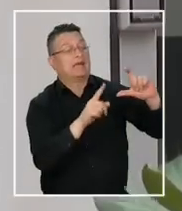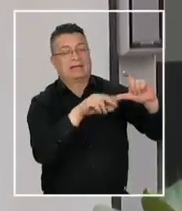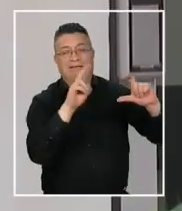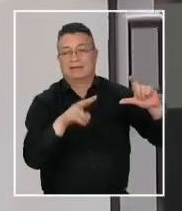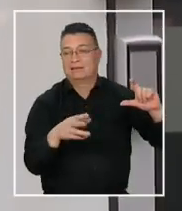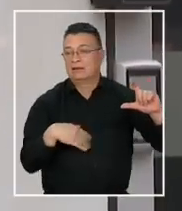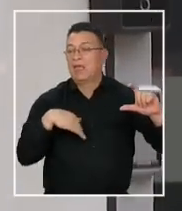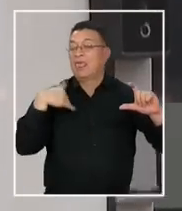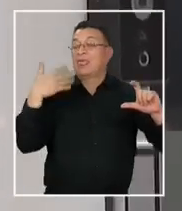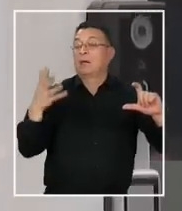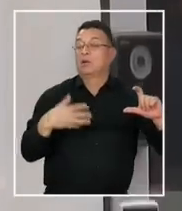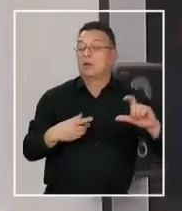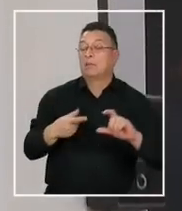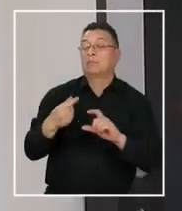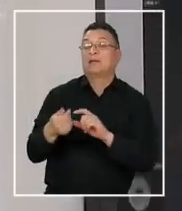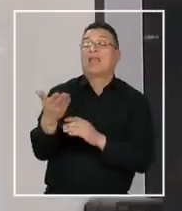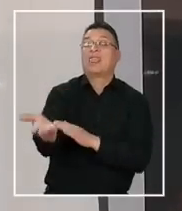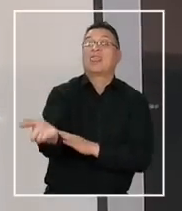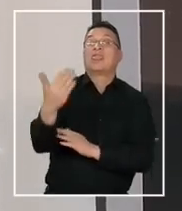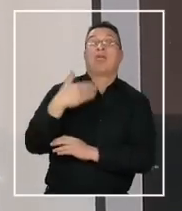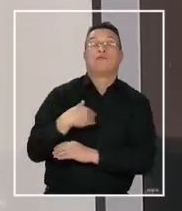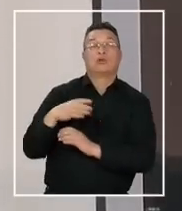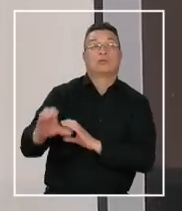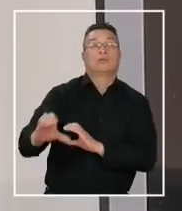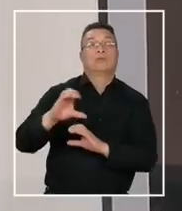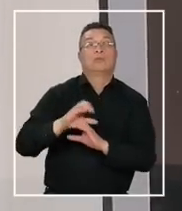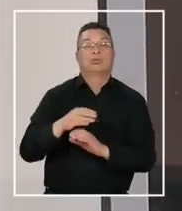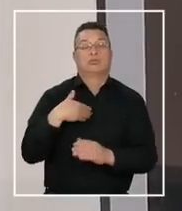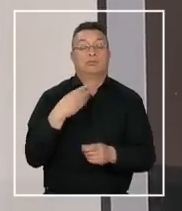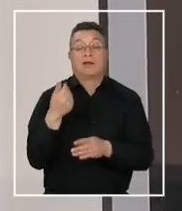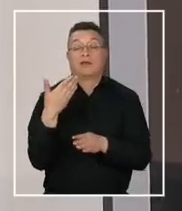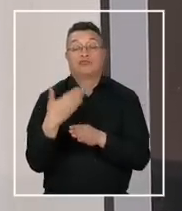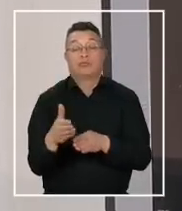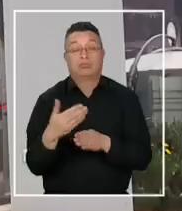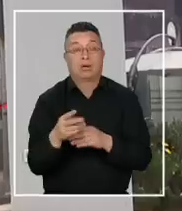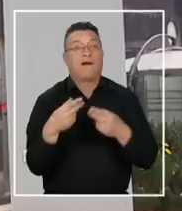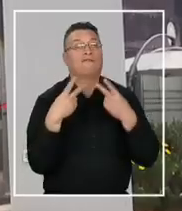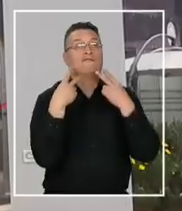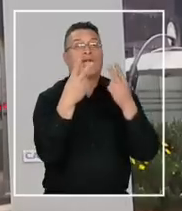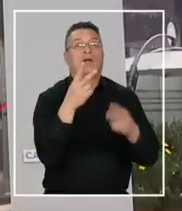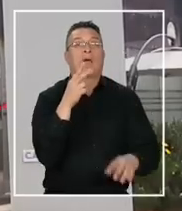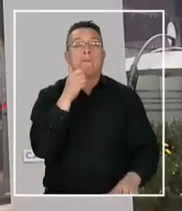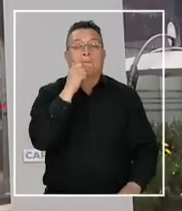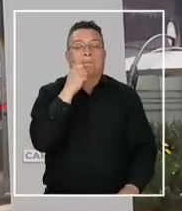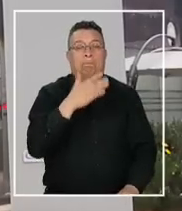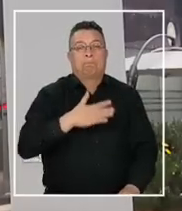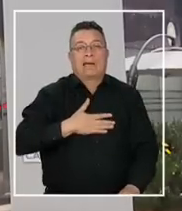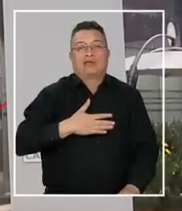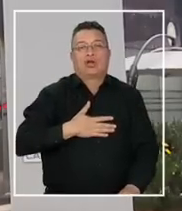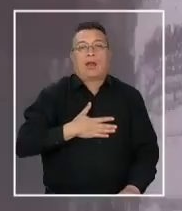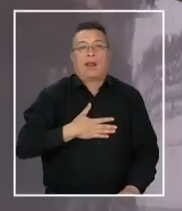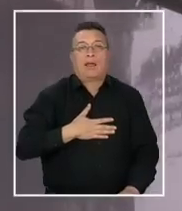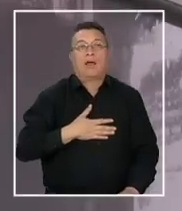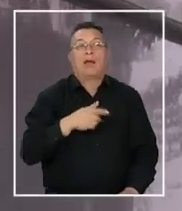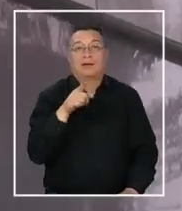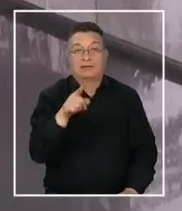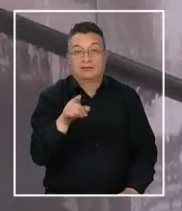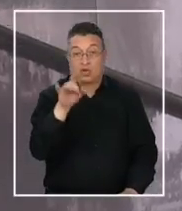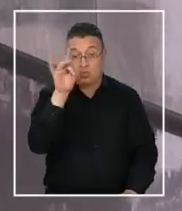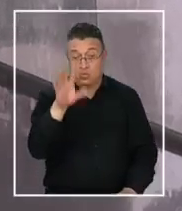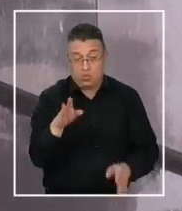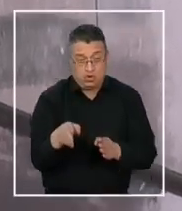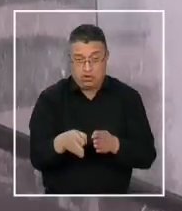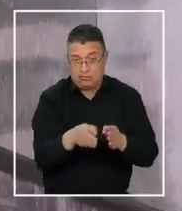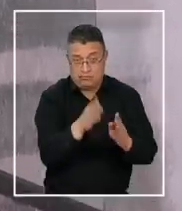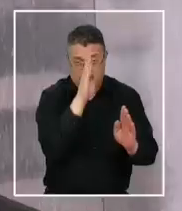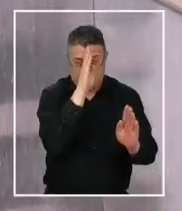reales para luego solicitar devoluciones o utilizar el dinero sobrante en viajes personales. Esta agencia es la única opción